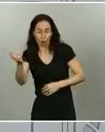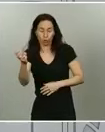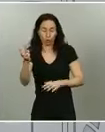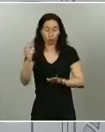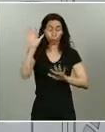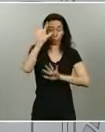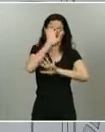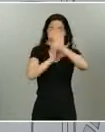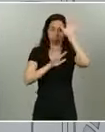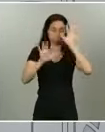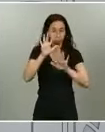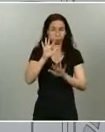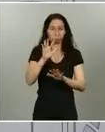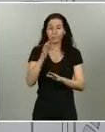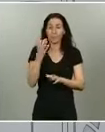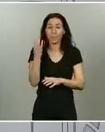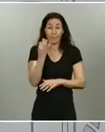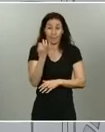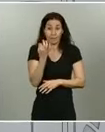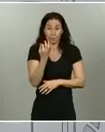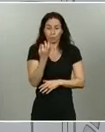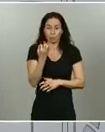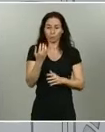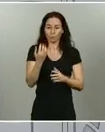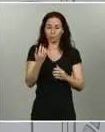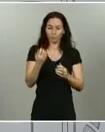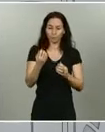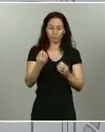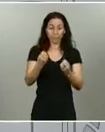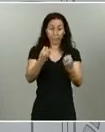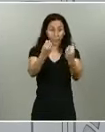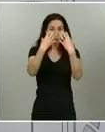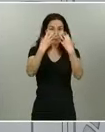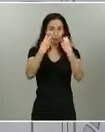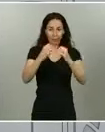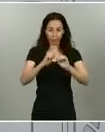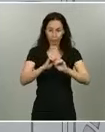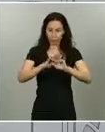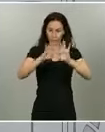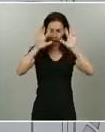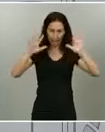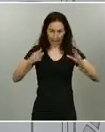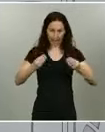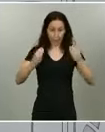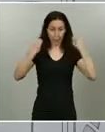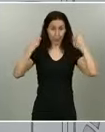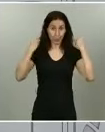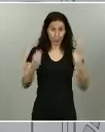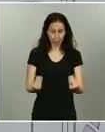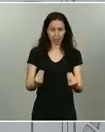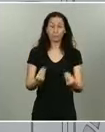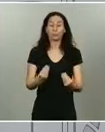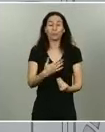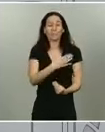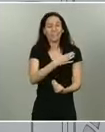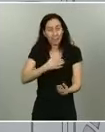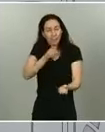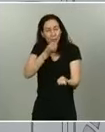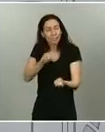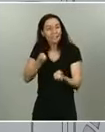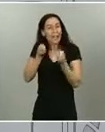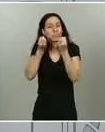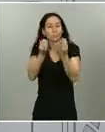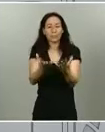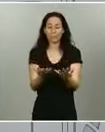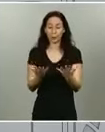Una es la de la solidez de la información, pero por otro lado queremos también la mayor transparencia y la mayor prisa o la mayor